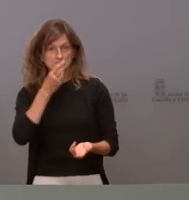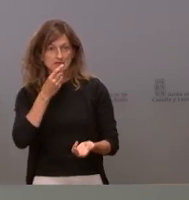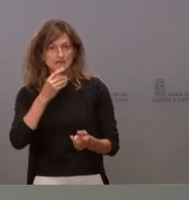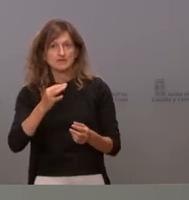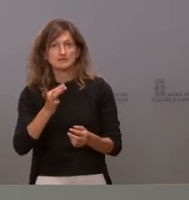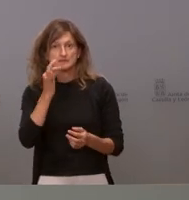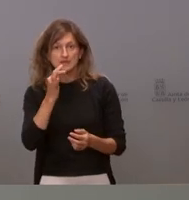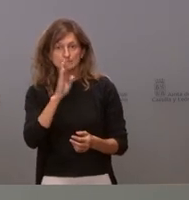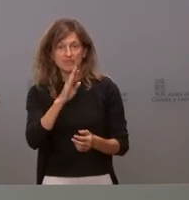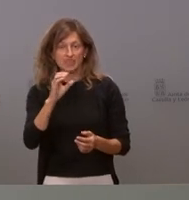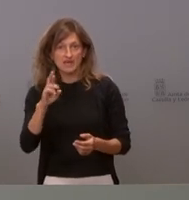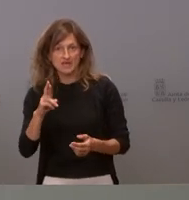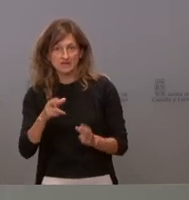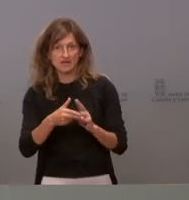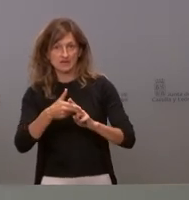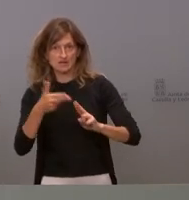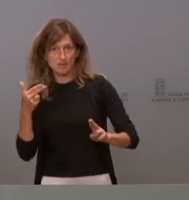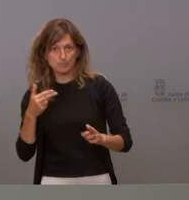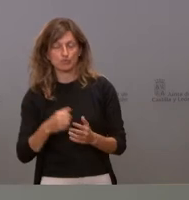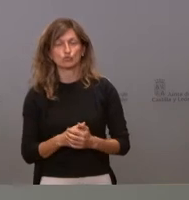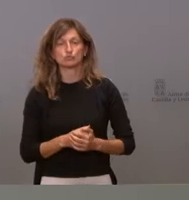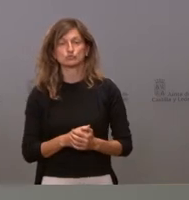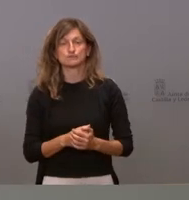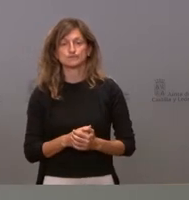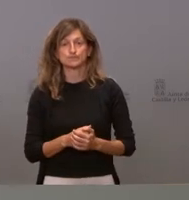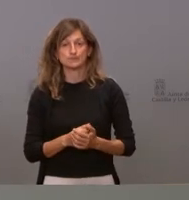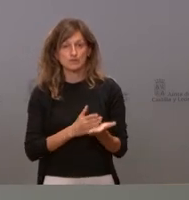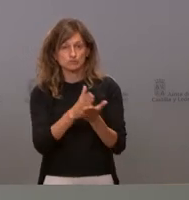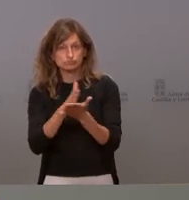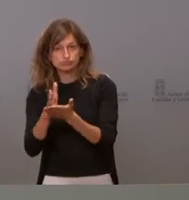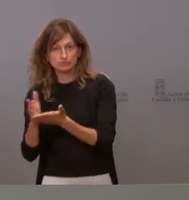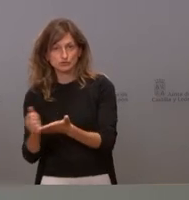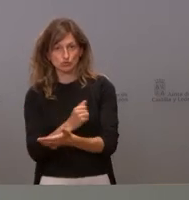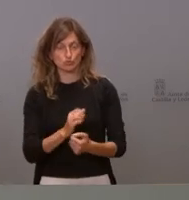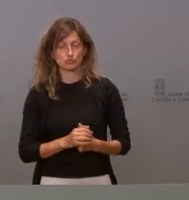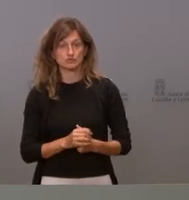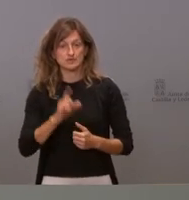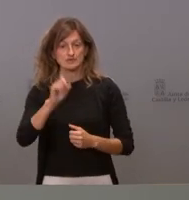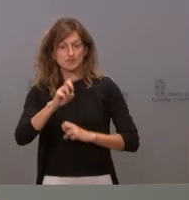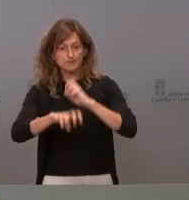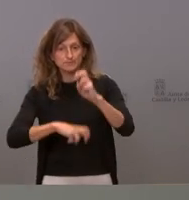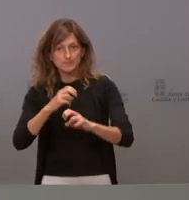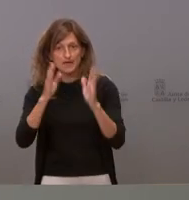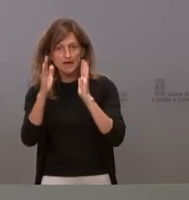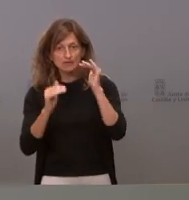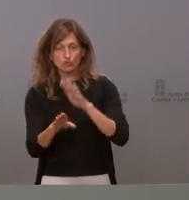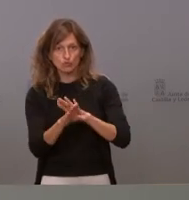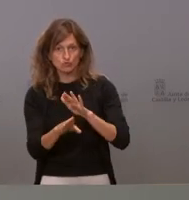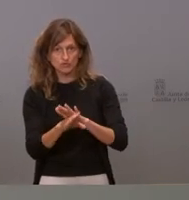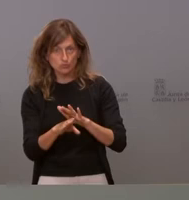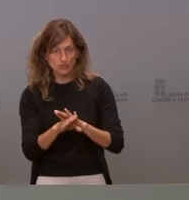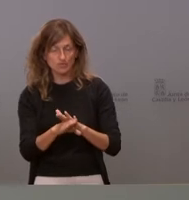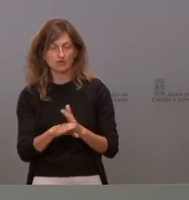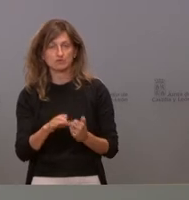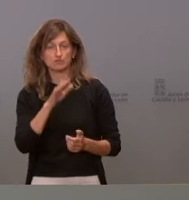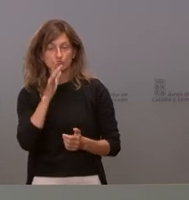rápidos PCR en todos estos dispositivos y luego la modificación de la atención continuada con los pac en